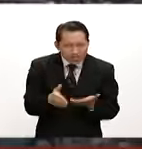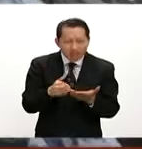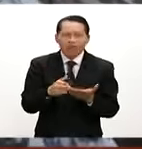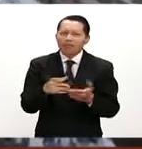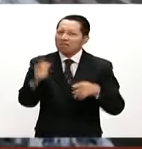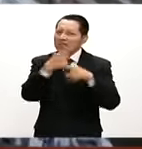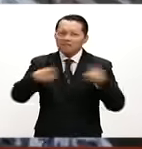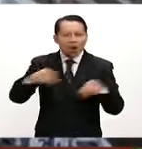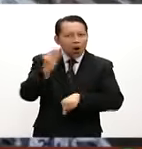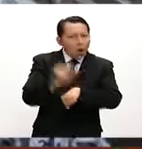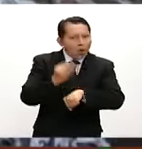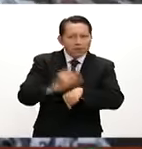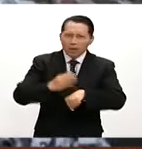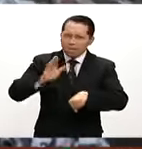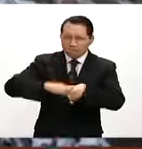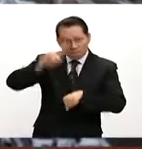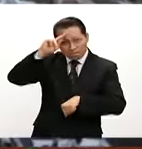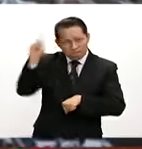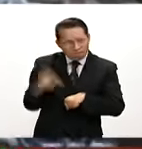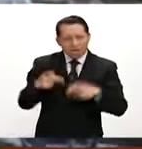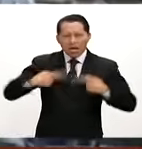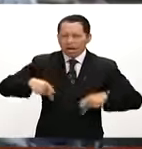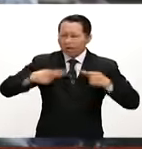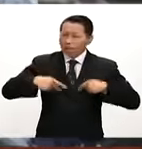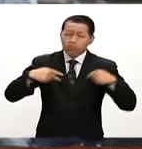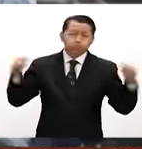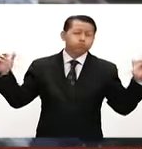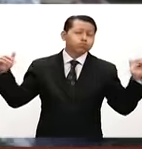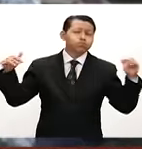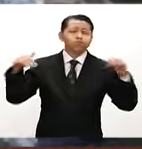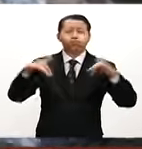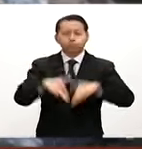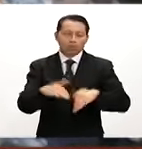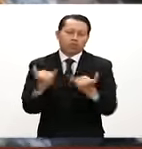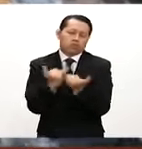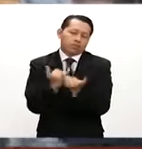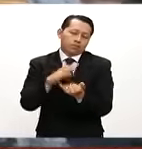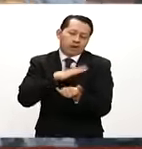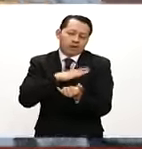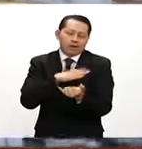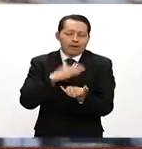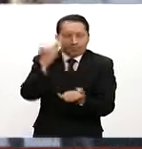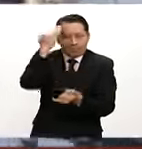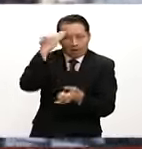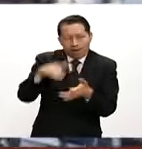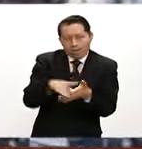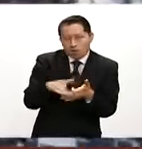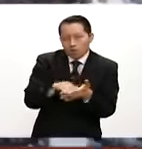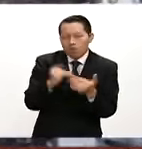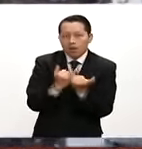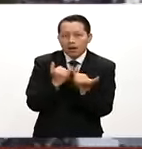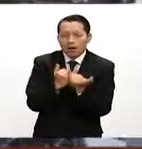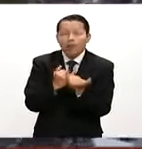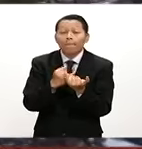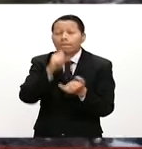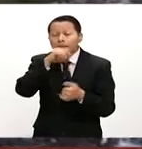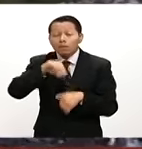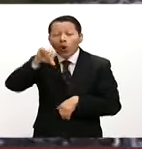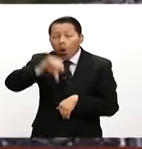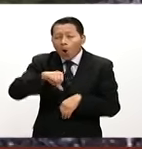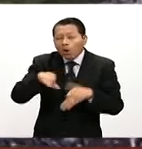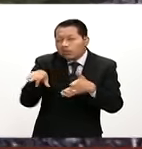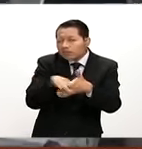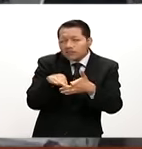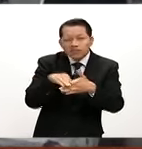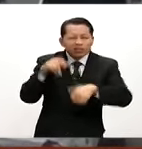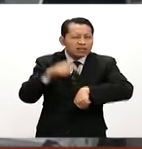magnitud tan tan grande y sobre todo con tan poco tiempo de anticipación. Les informo que de hecho en unas horas a las nueve de la mañana